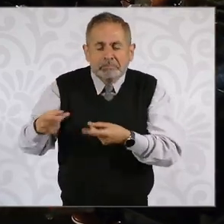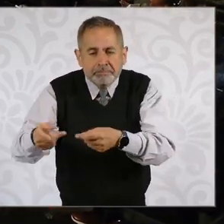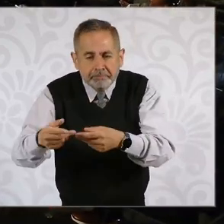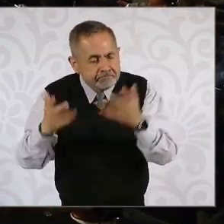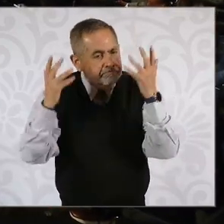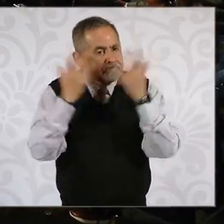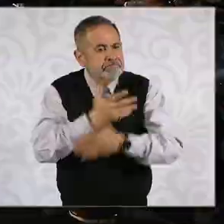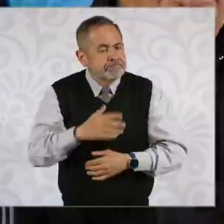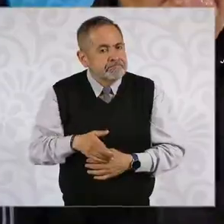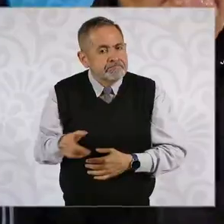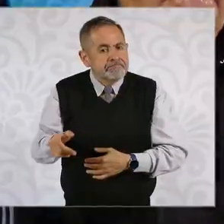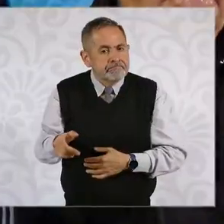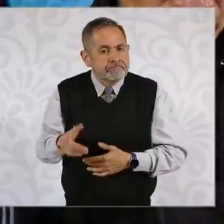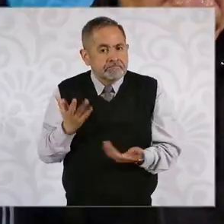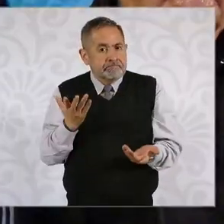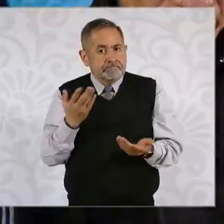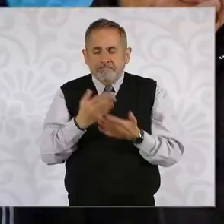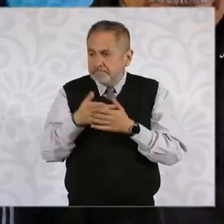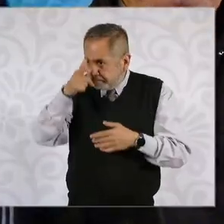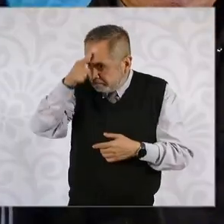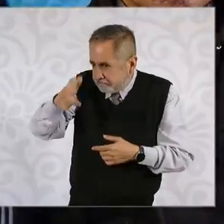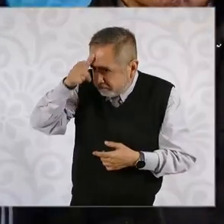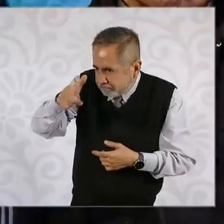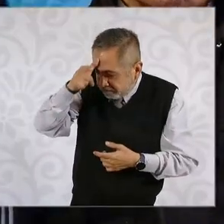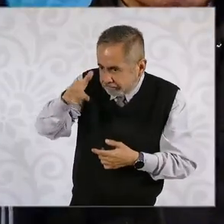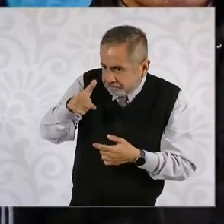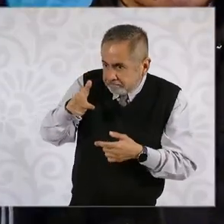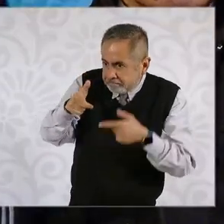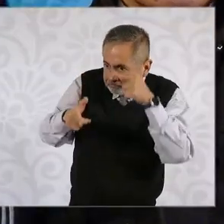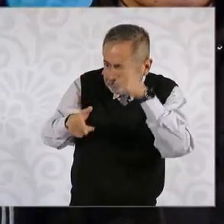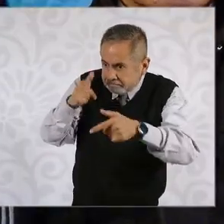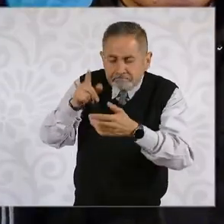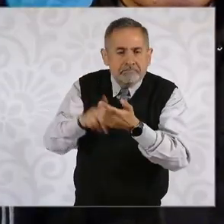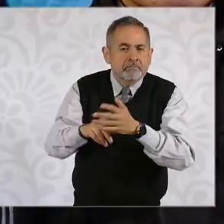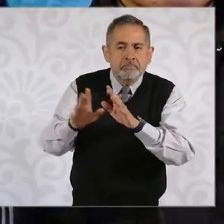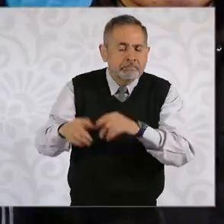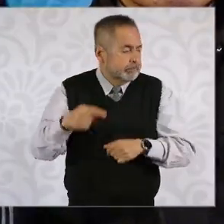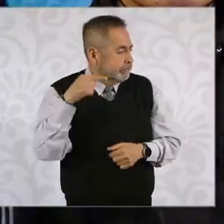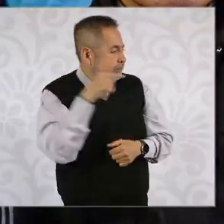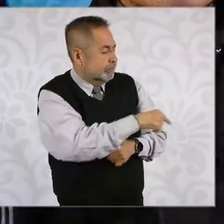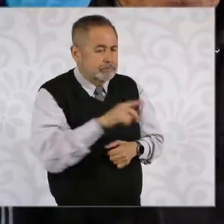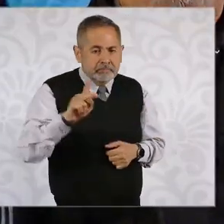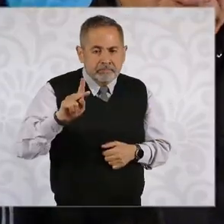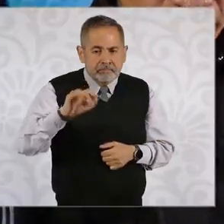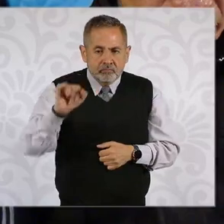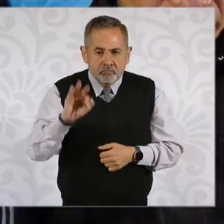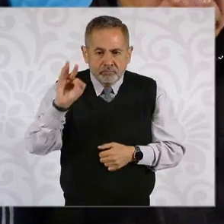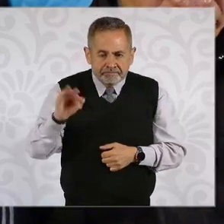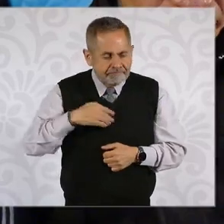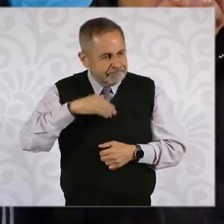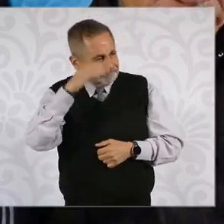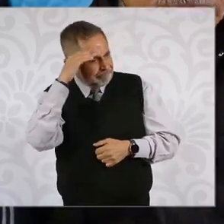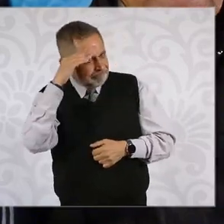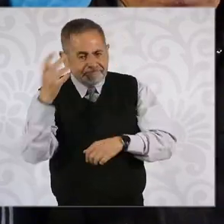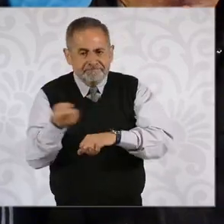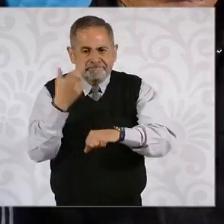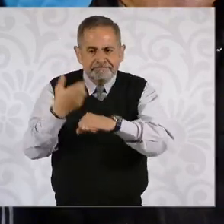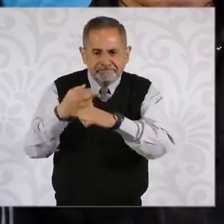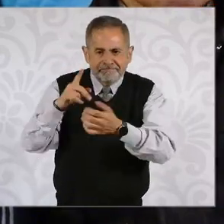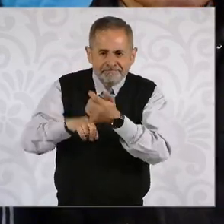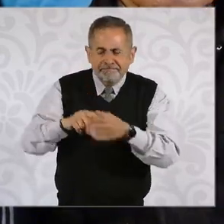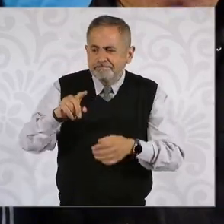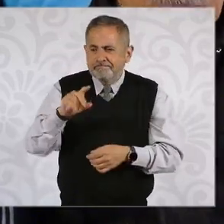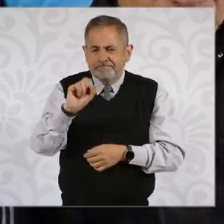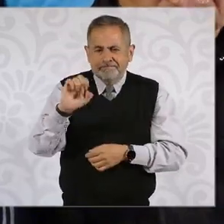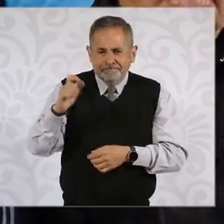quisiera preguntar, presidenta, si considerando estas actuaciones que se están dando por parte del Poder Judicial, lo que señalaba la Secretaría de Gobernación respecto a